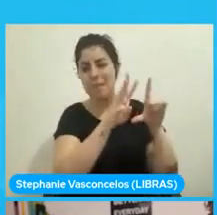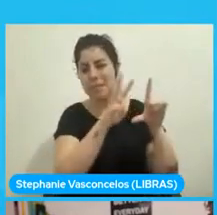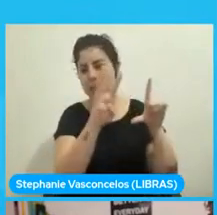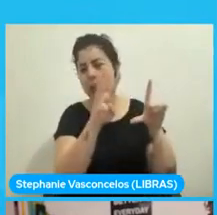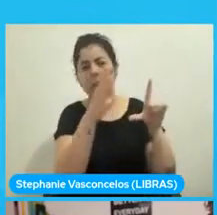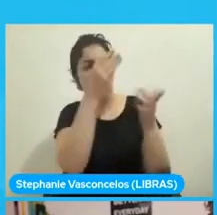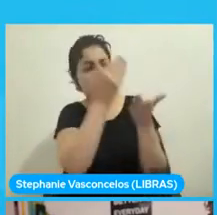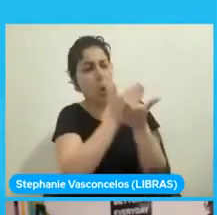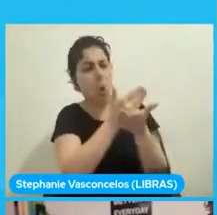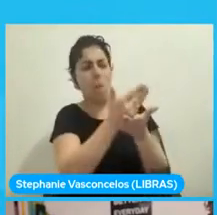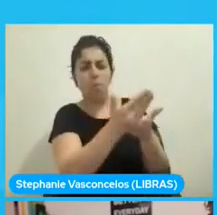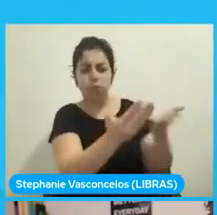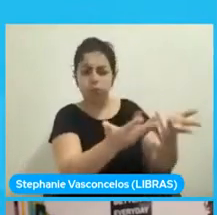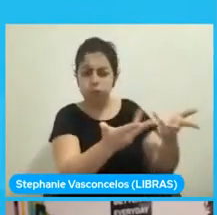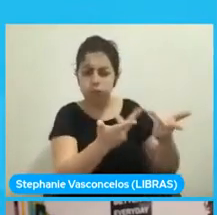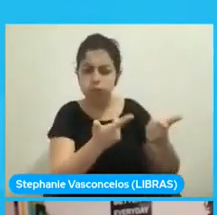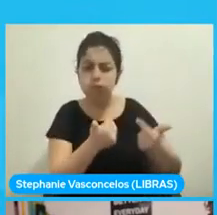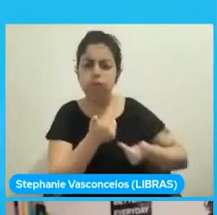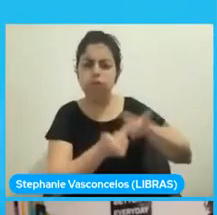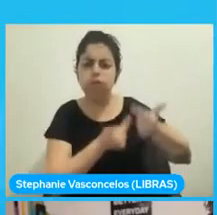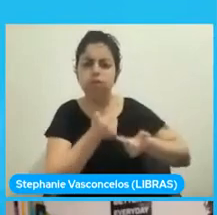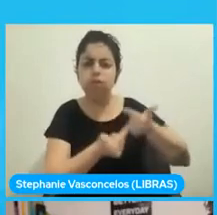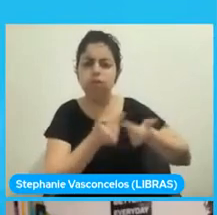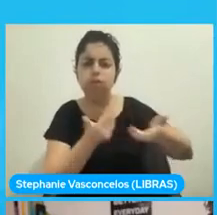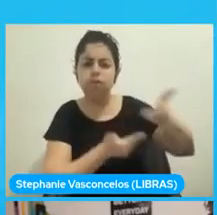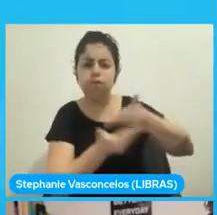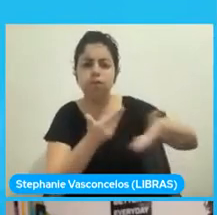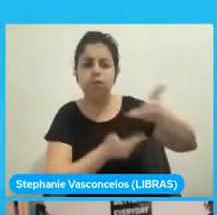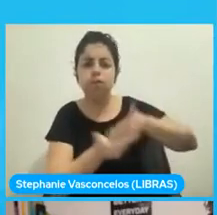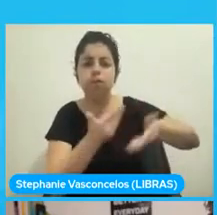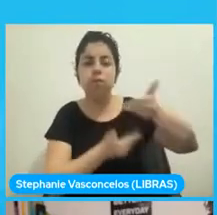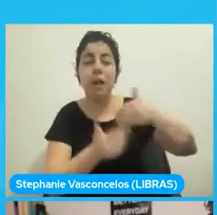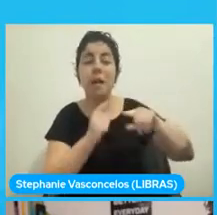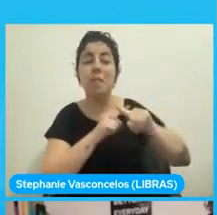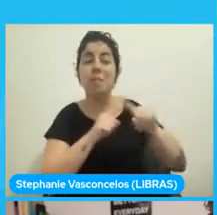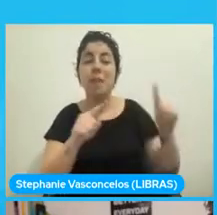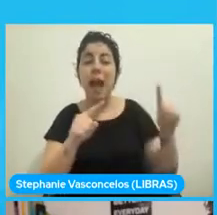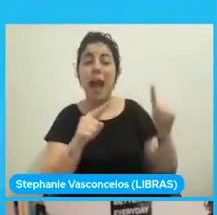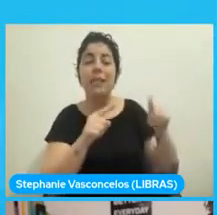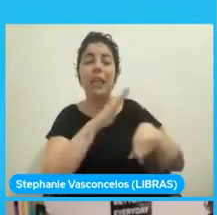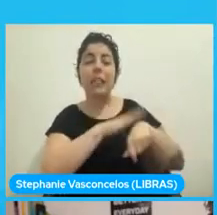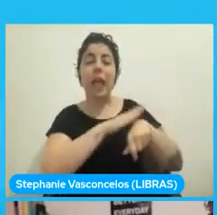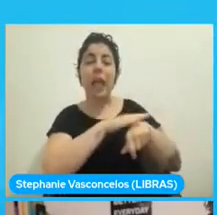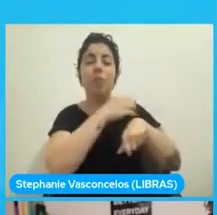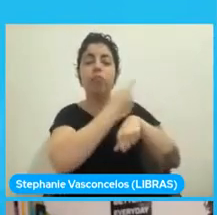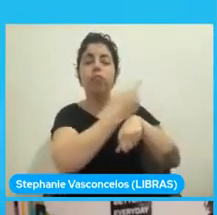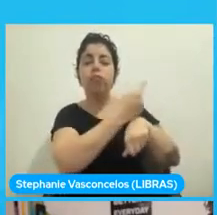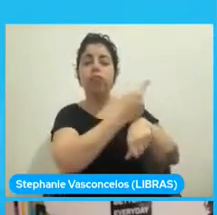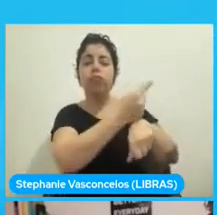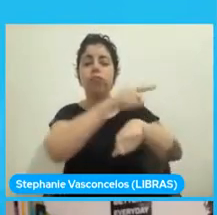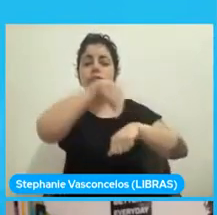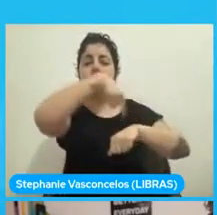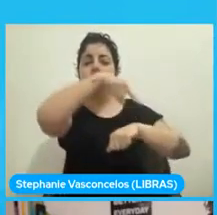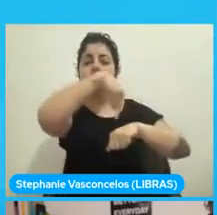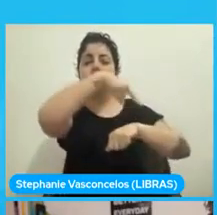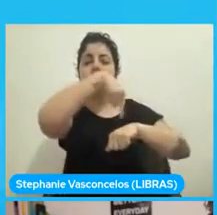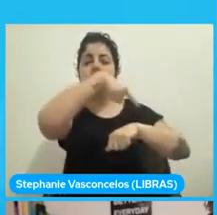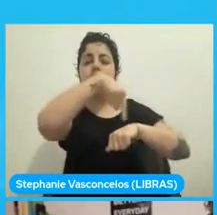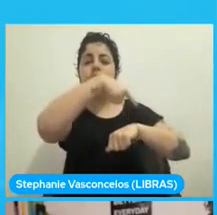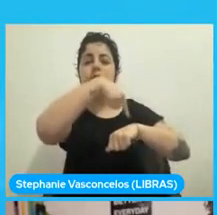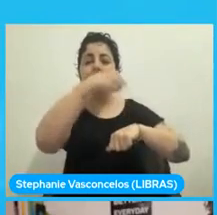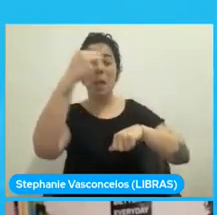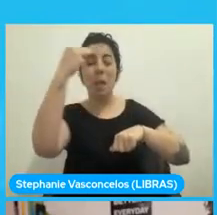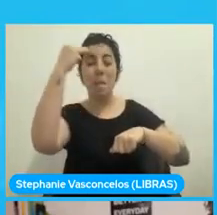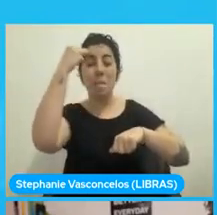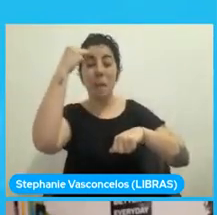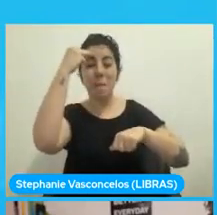performance, pero a medida que la aplicación se mantiene en el browser por mucho tiempo, el consumo de memoria ya